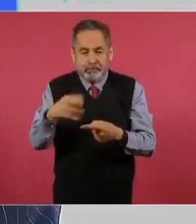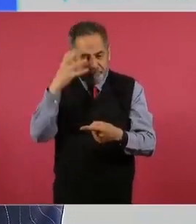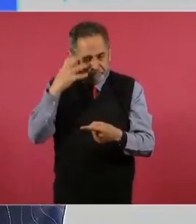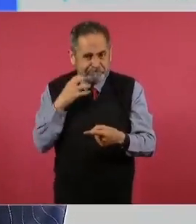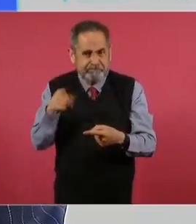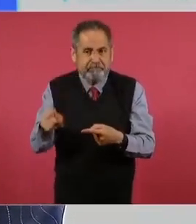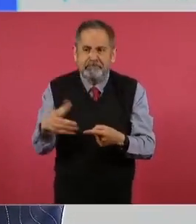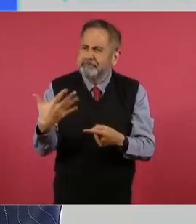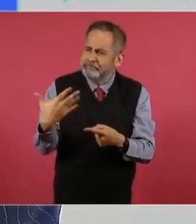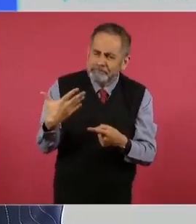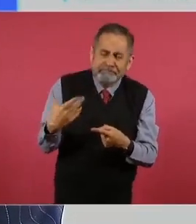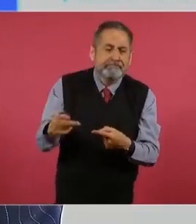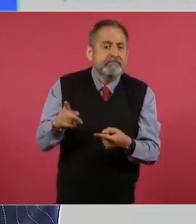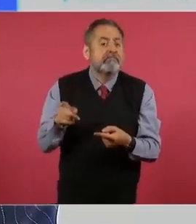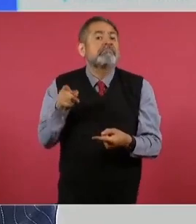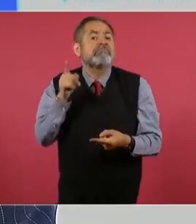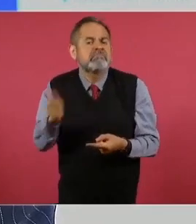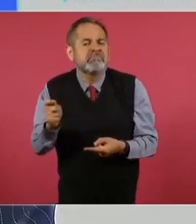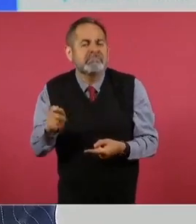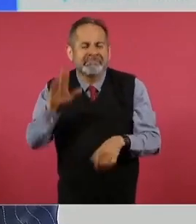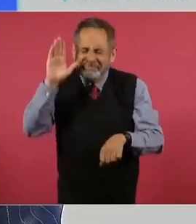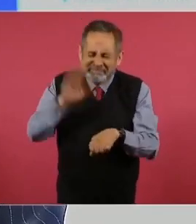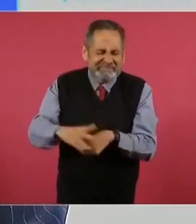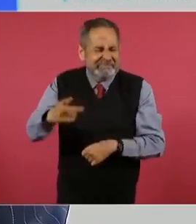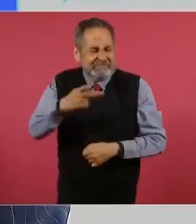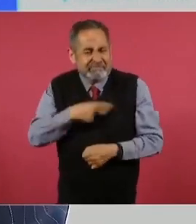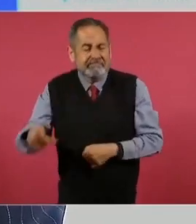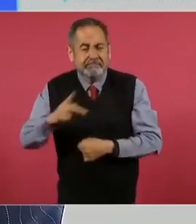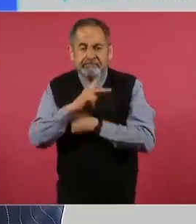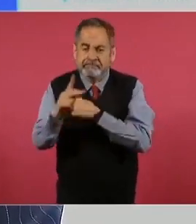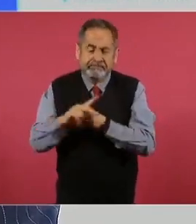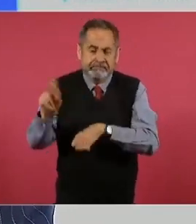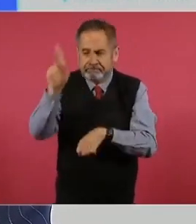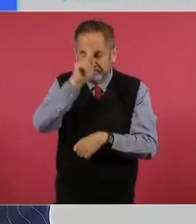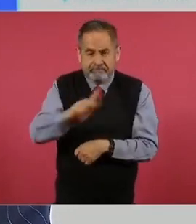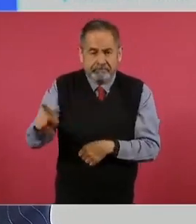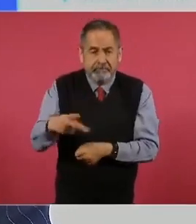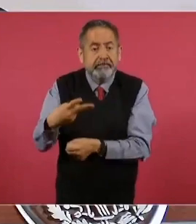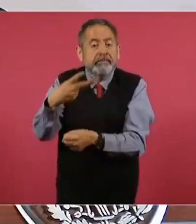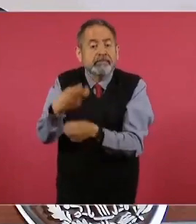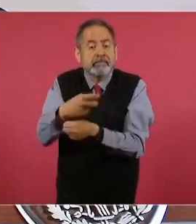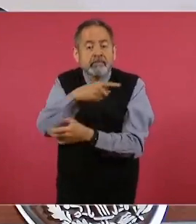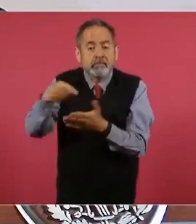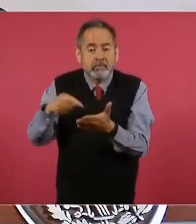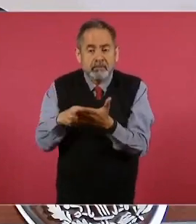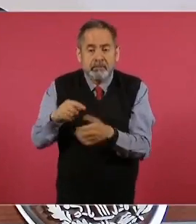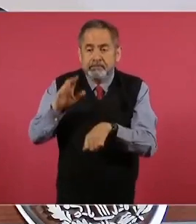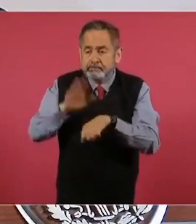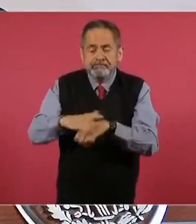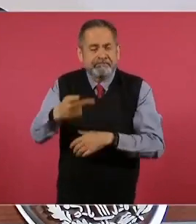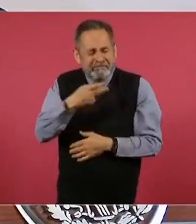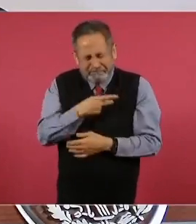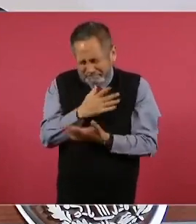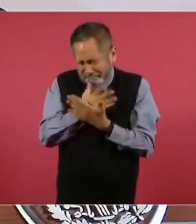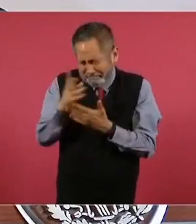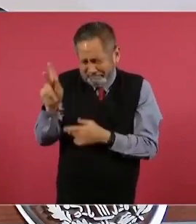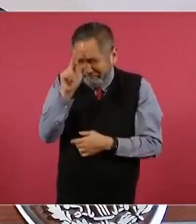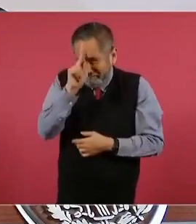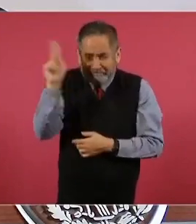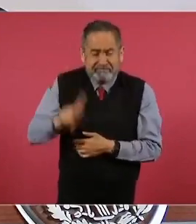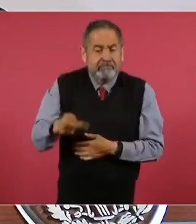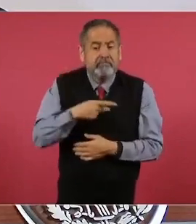municipio con más pobres del país y el segundo con más gente en pobreza extrema.